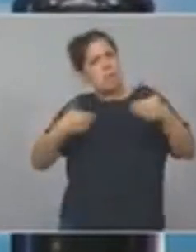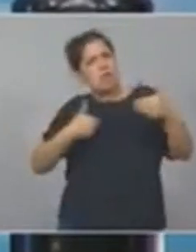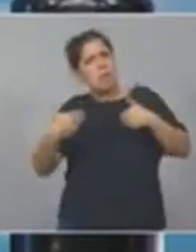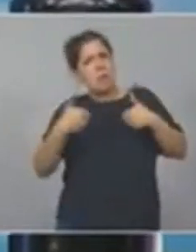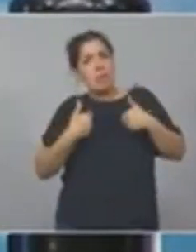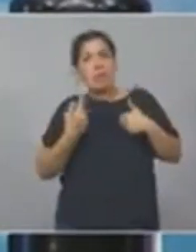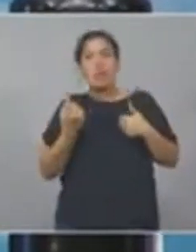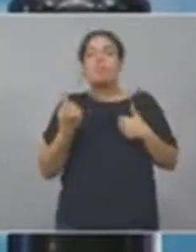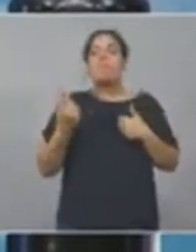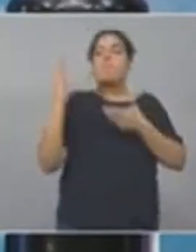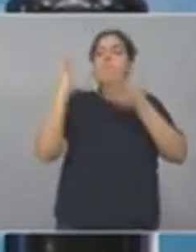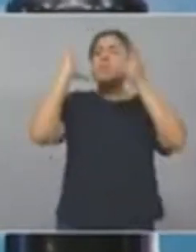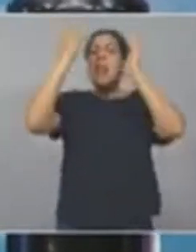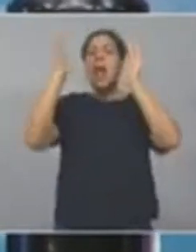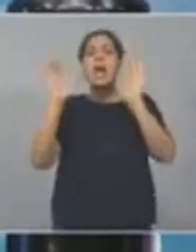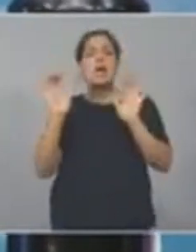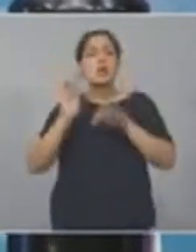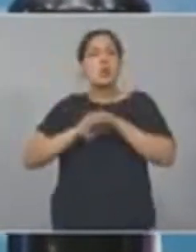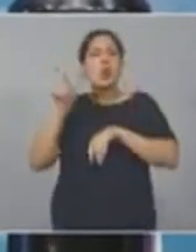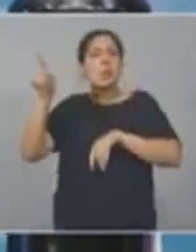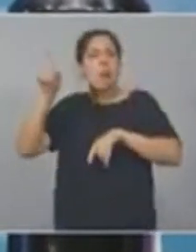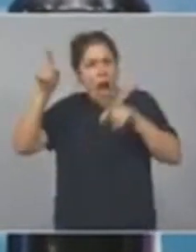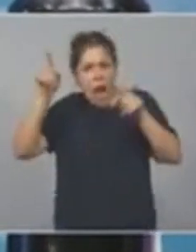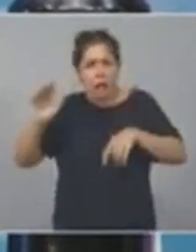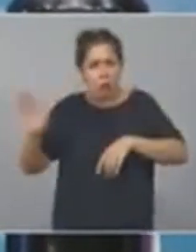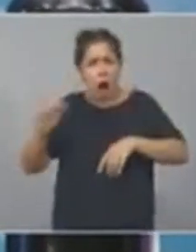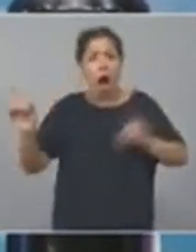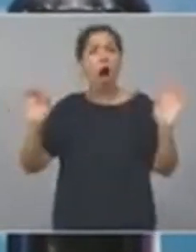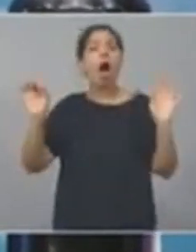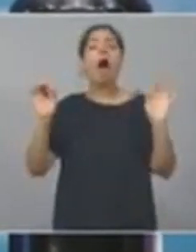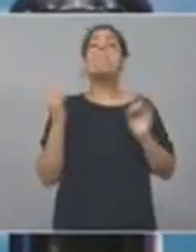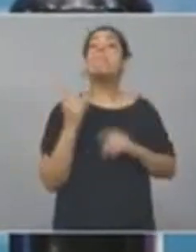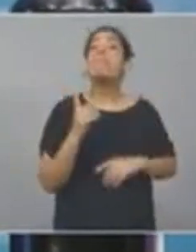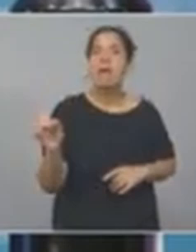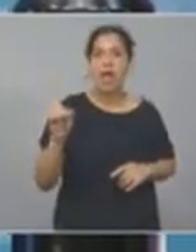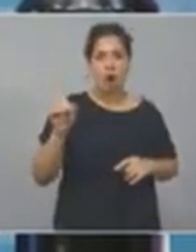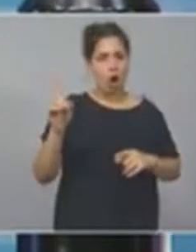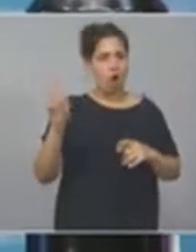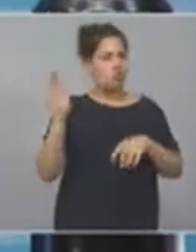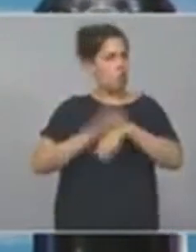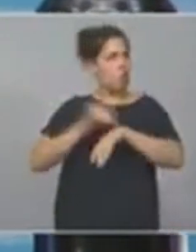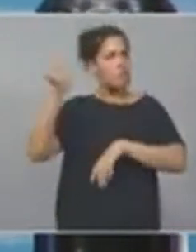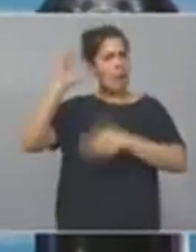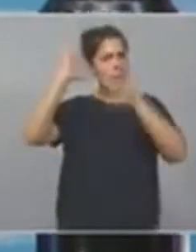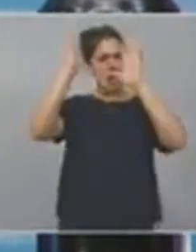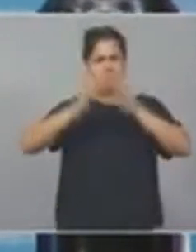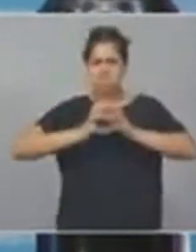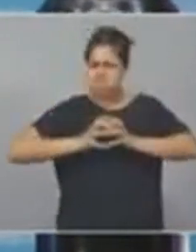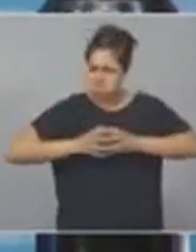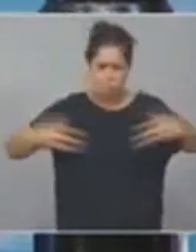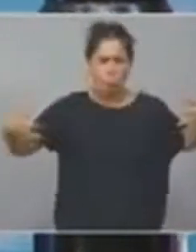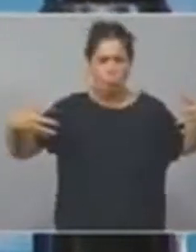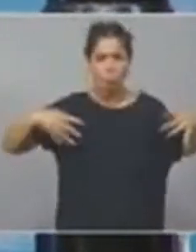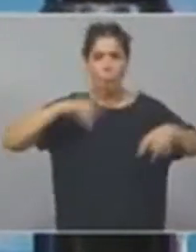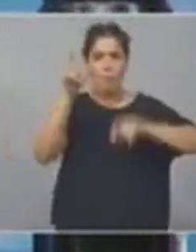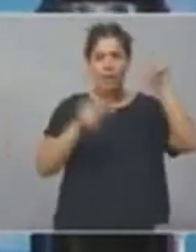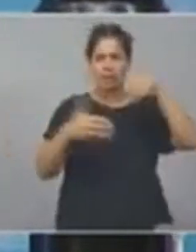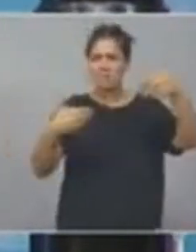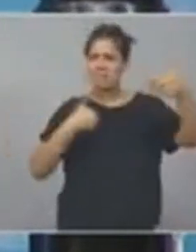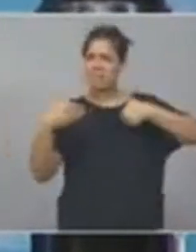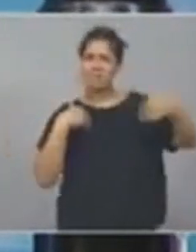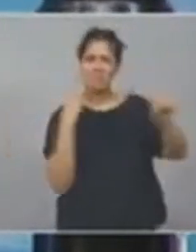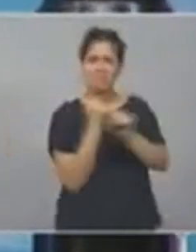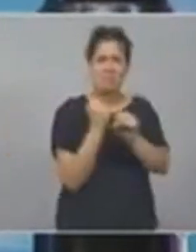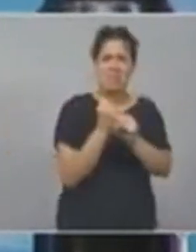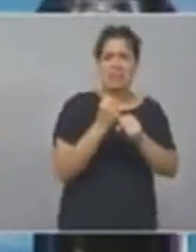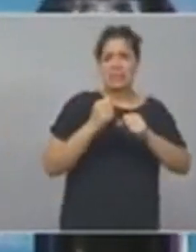de salud, que no hubiera demanda de trabajo, la había, pero ha sido explosivo el deterioro de las condiciones sociales,